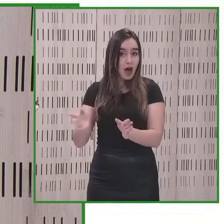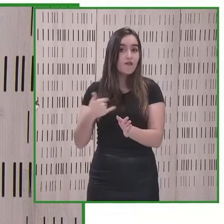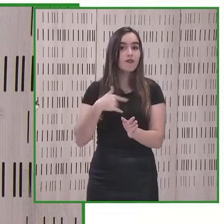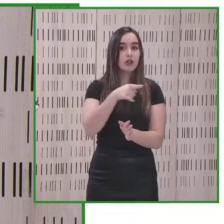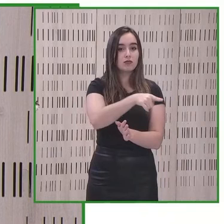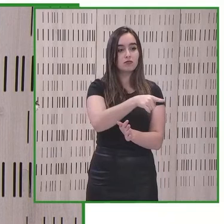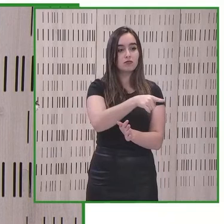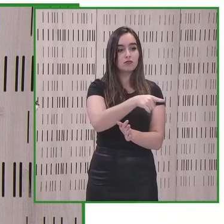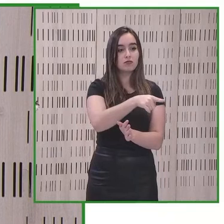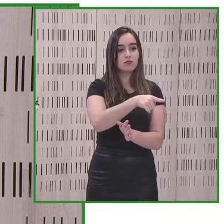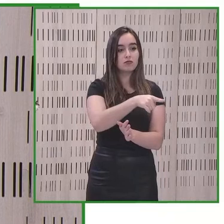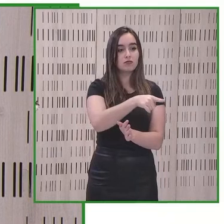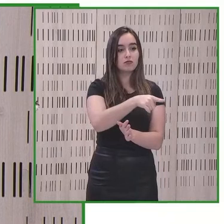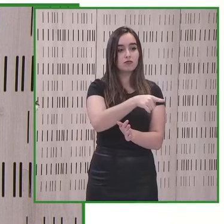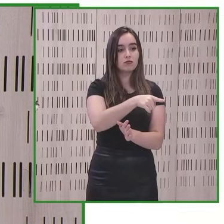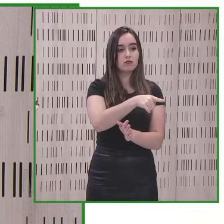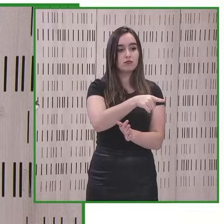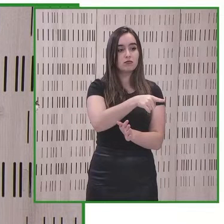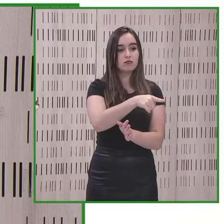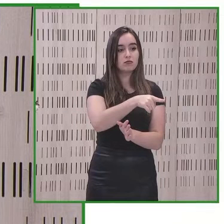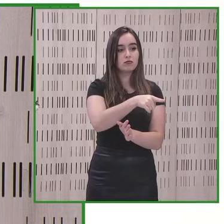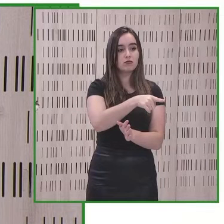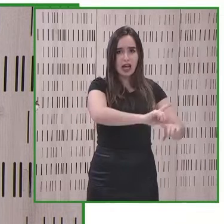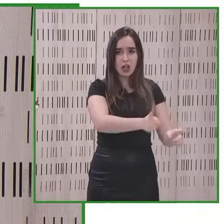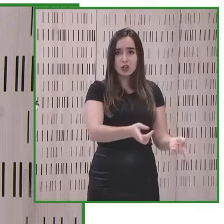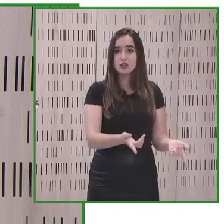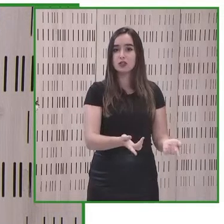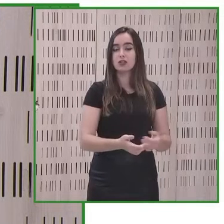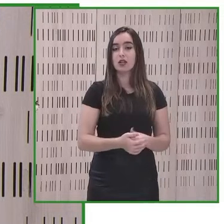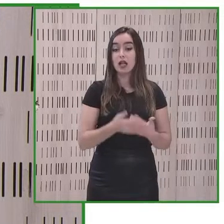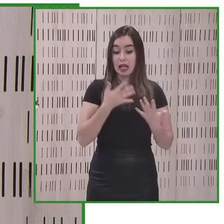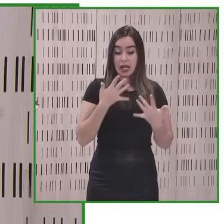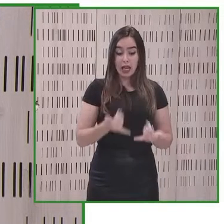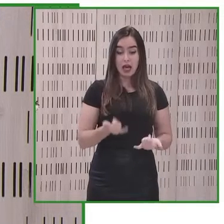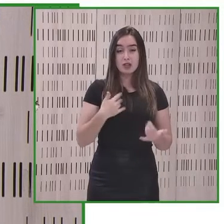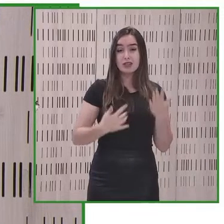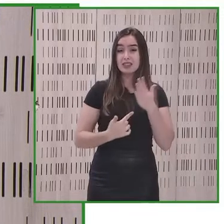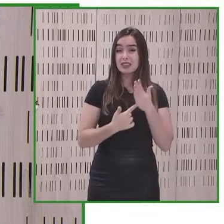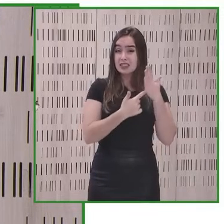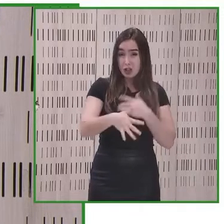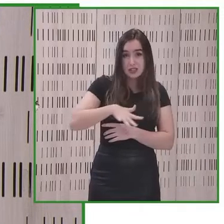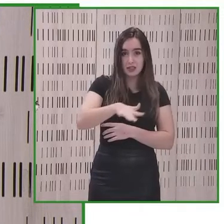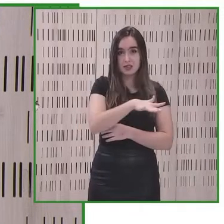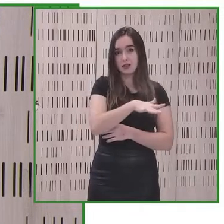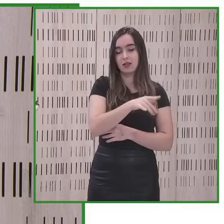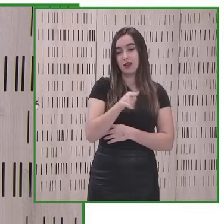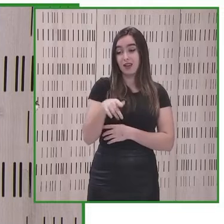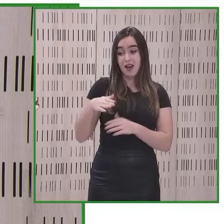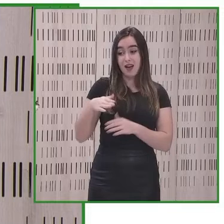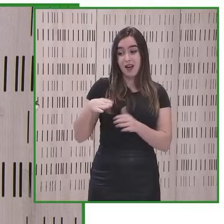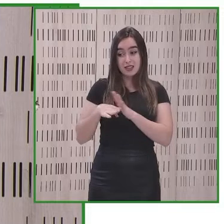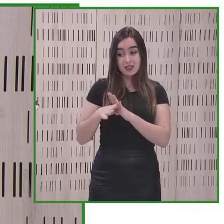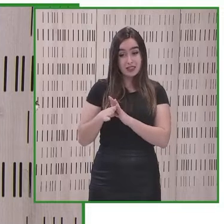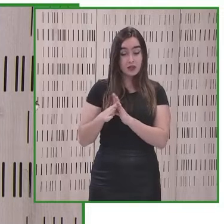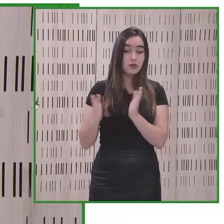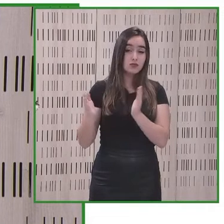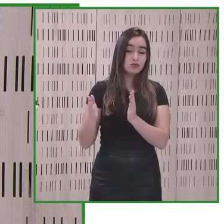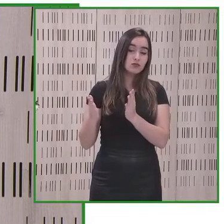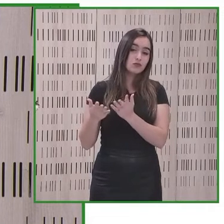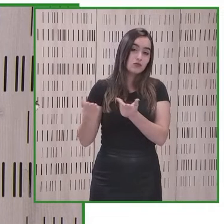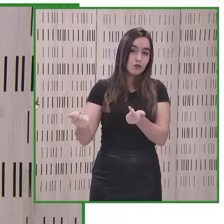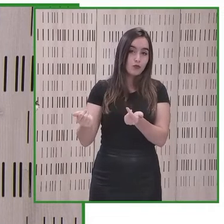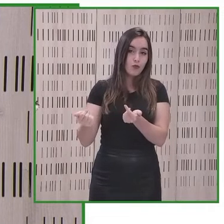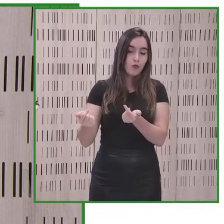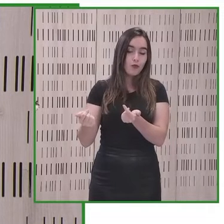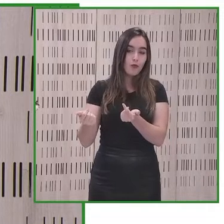estos tiempos sin duda esto sería importantísimo en 1978 se creó la